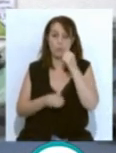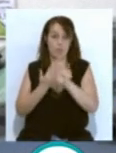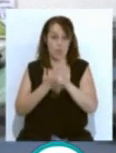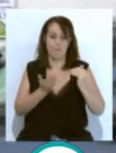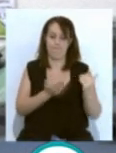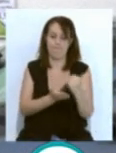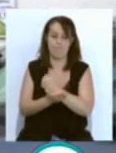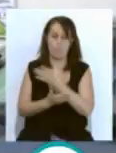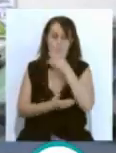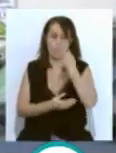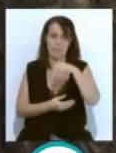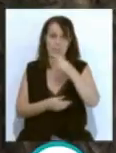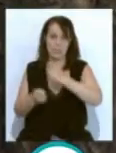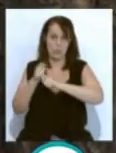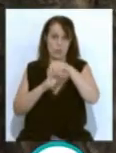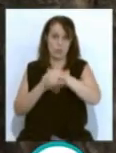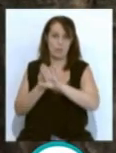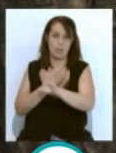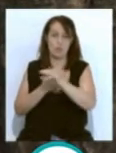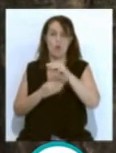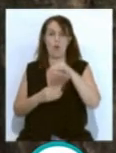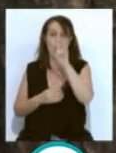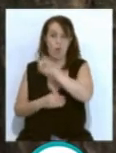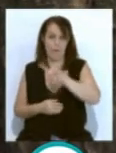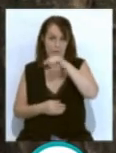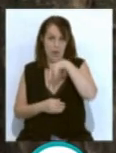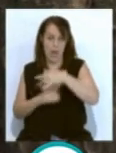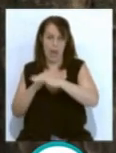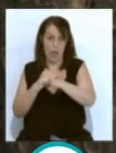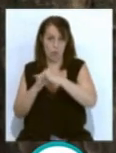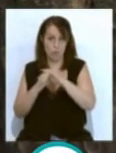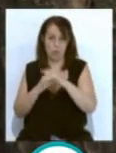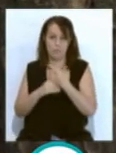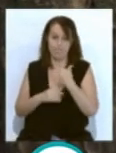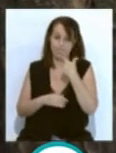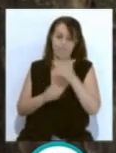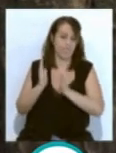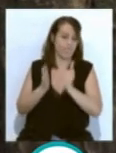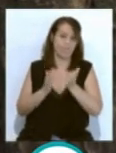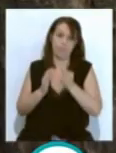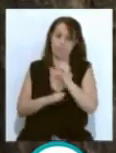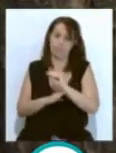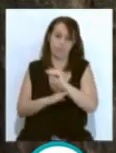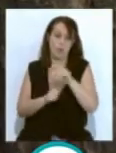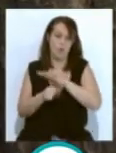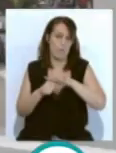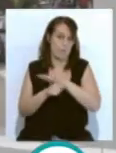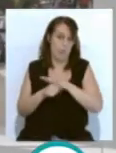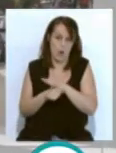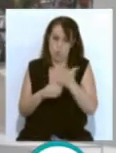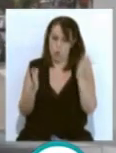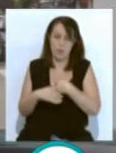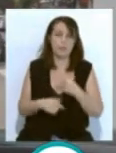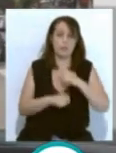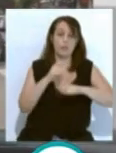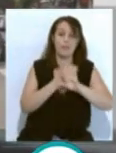través del presidente de la Asociación de Vecinos Manuel de Falla La Laguna, ha señalado que el mantenimiento del barrio brilla por su ausencia. La